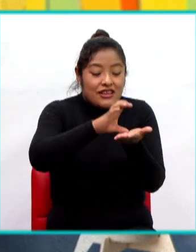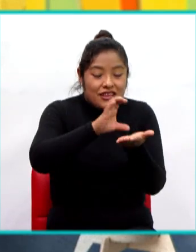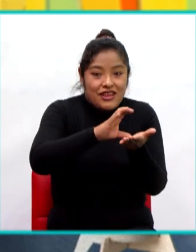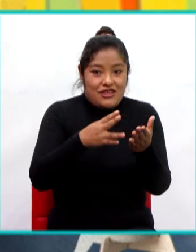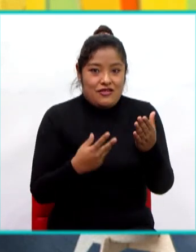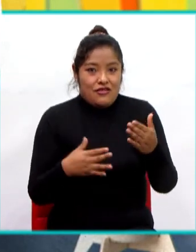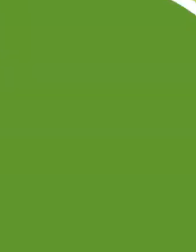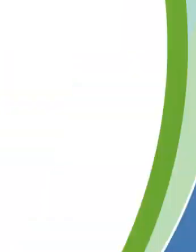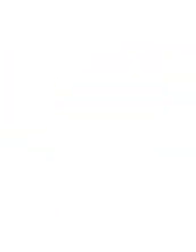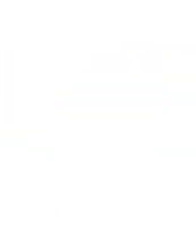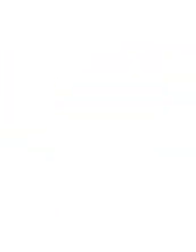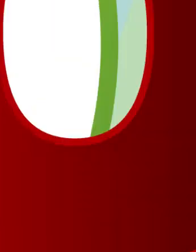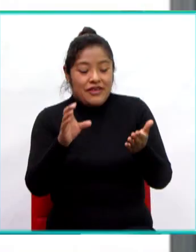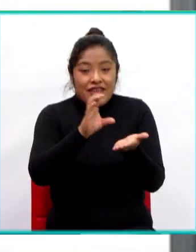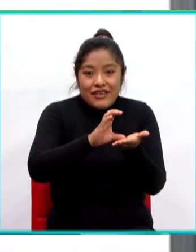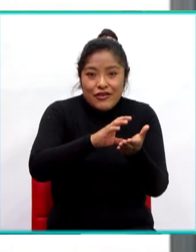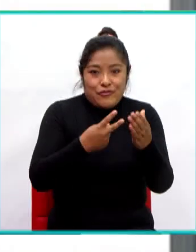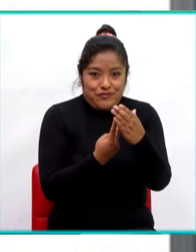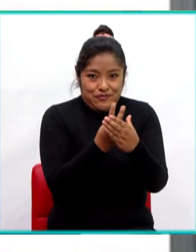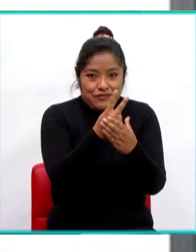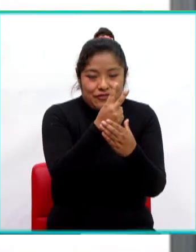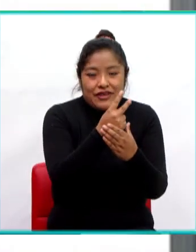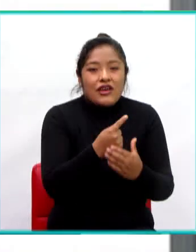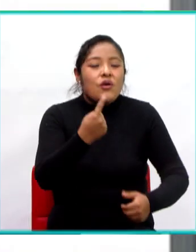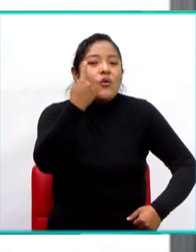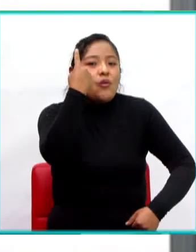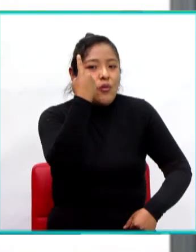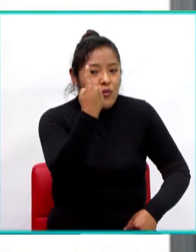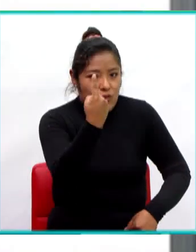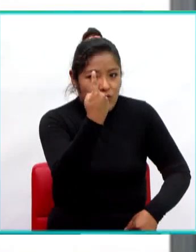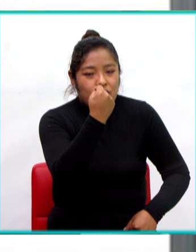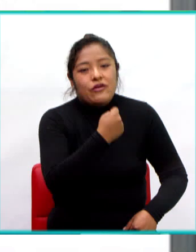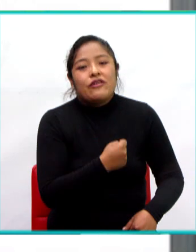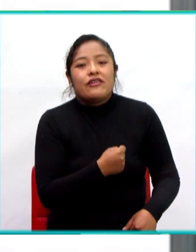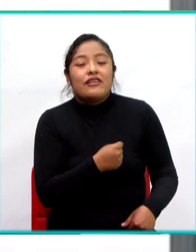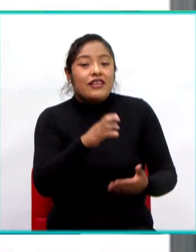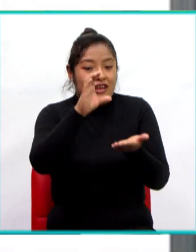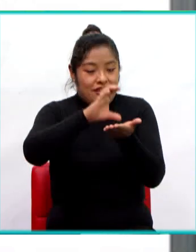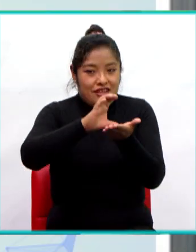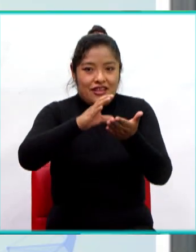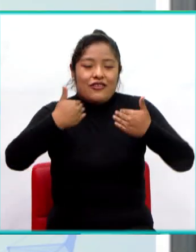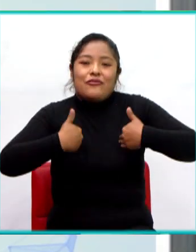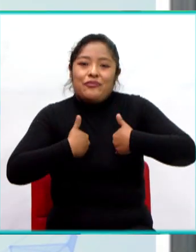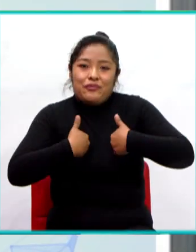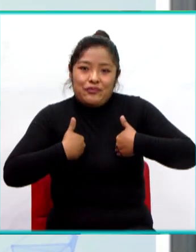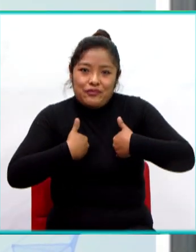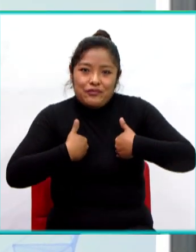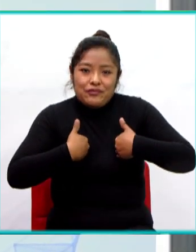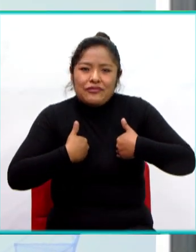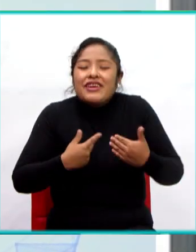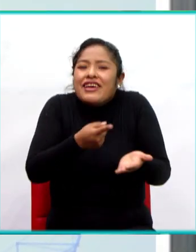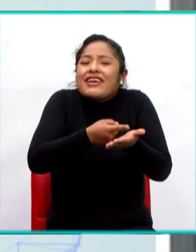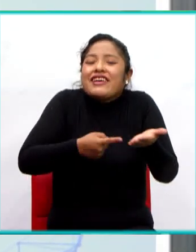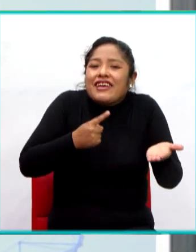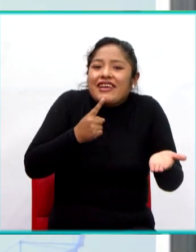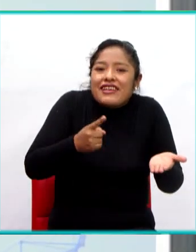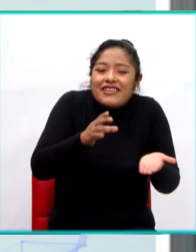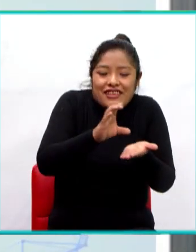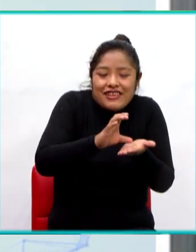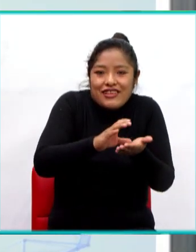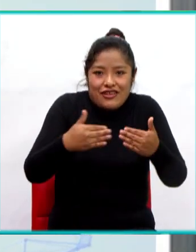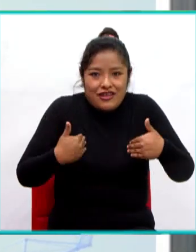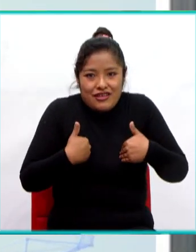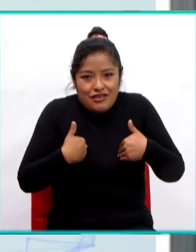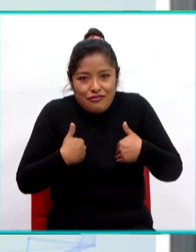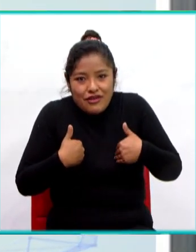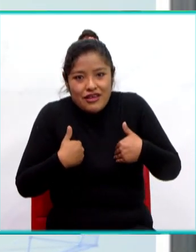es lo que tenemos que conocer hoy. Punto número uno, a la célula animal. ¿Qué es la célula animal? Es un tipo